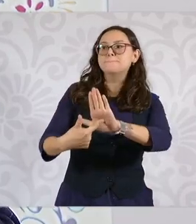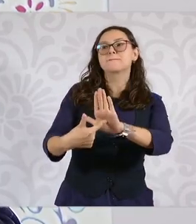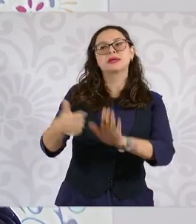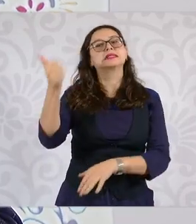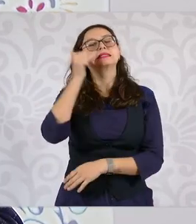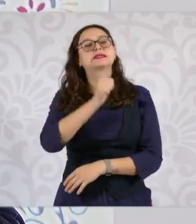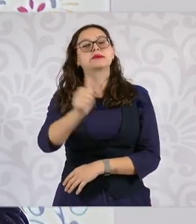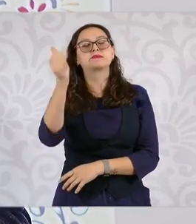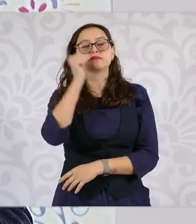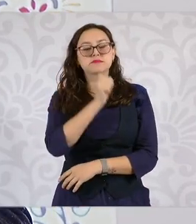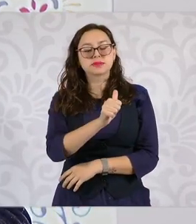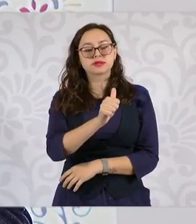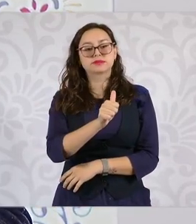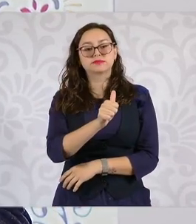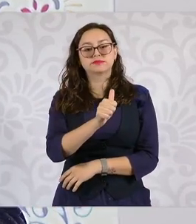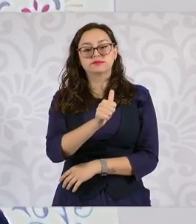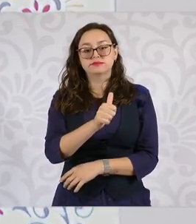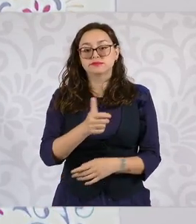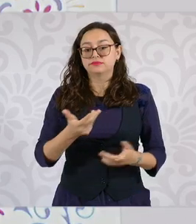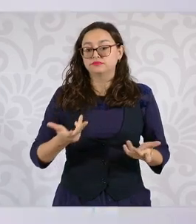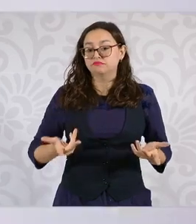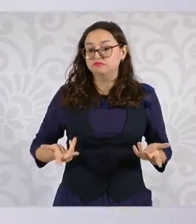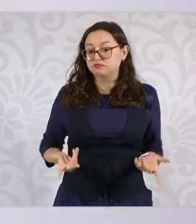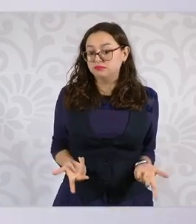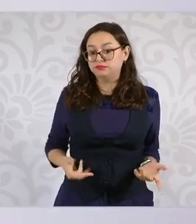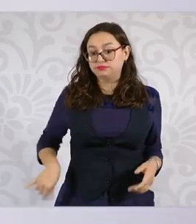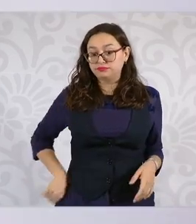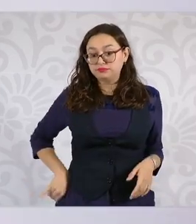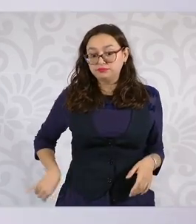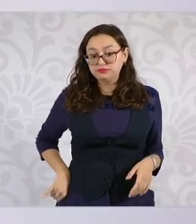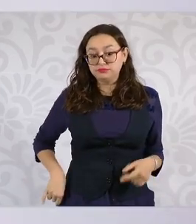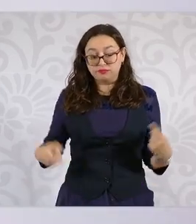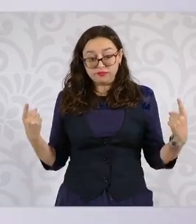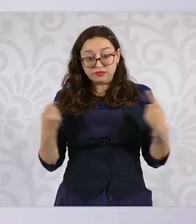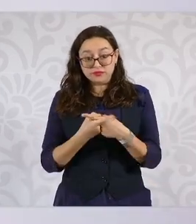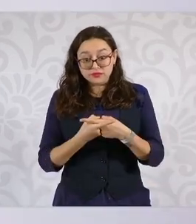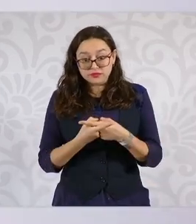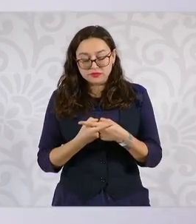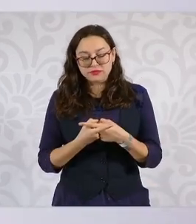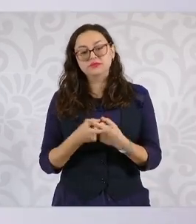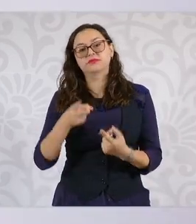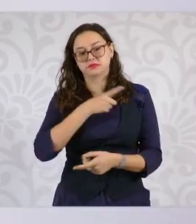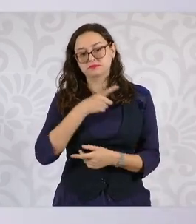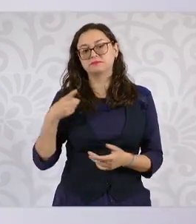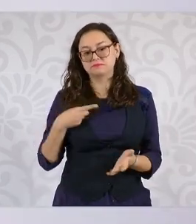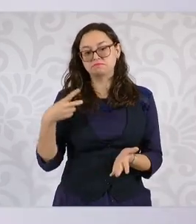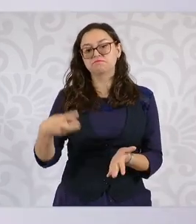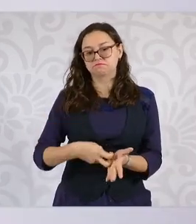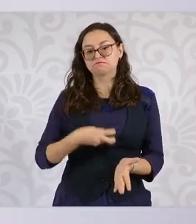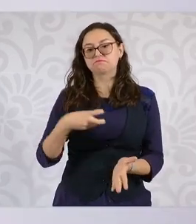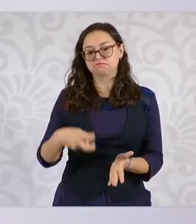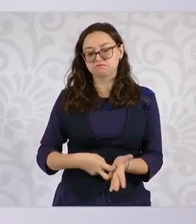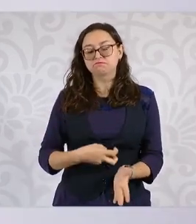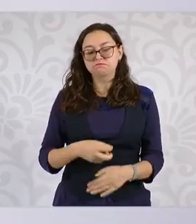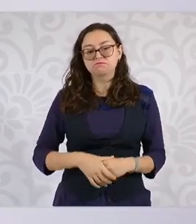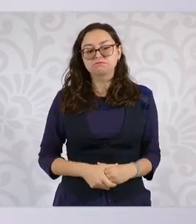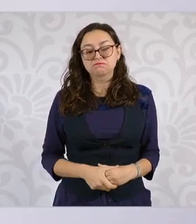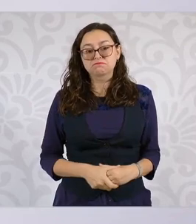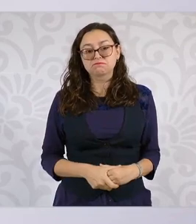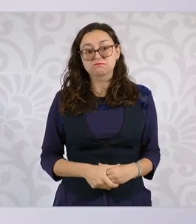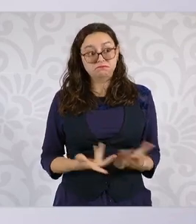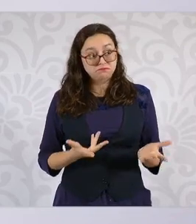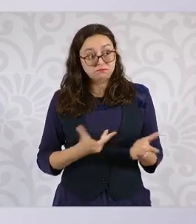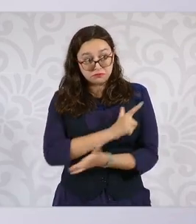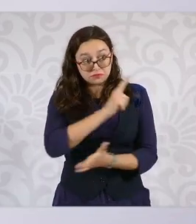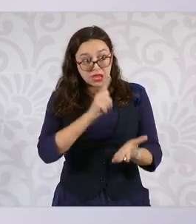y si hay algún conflicto de interés pues que se plantee. Si no está legislado